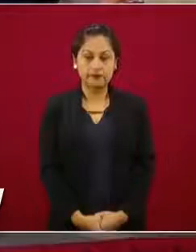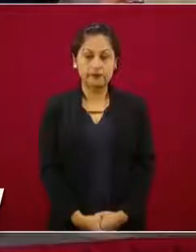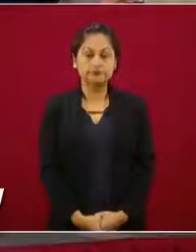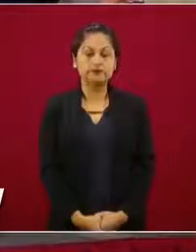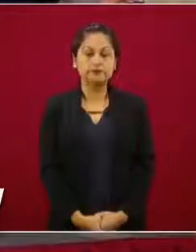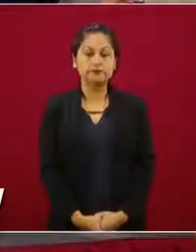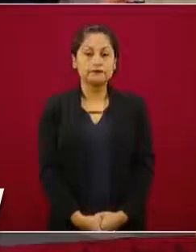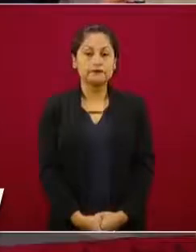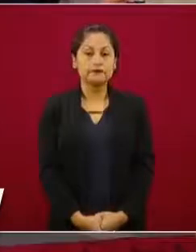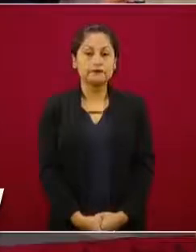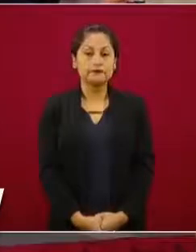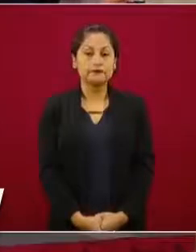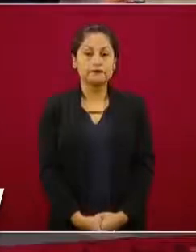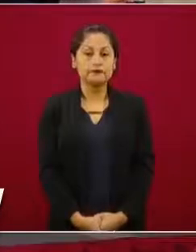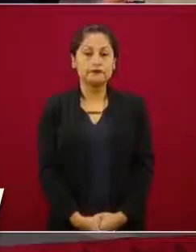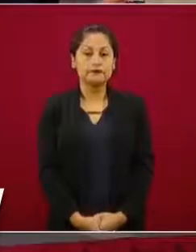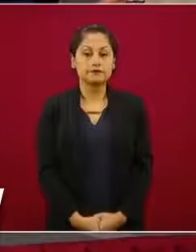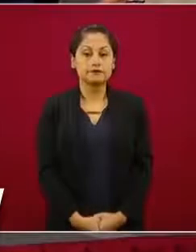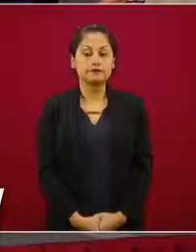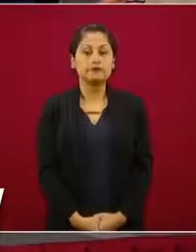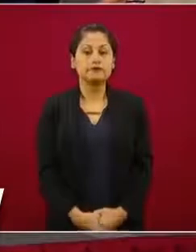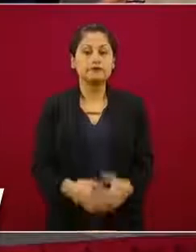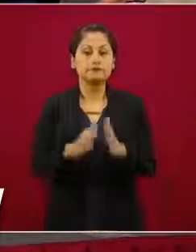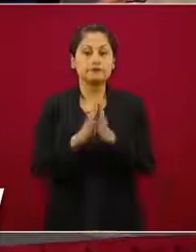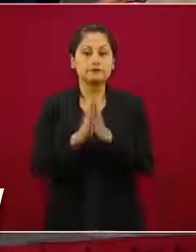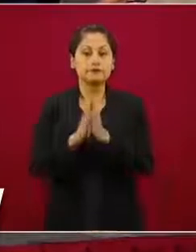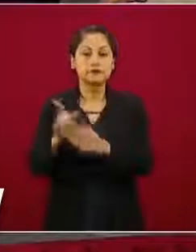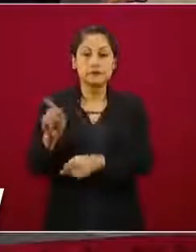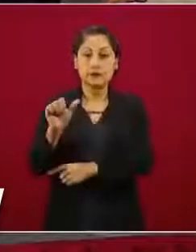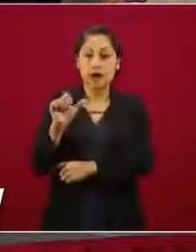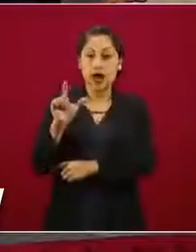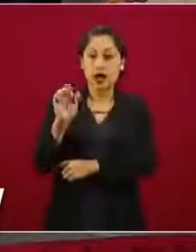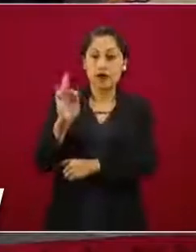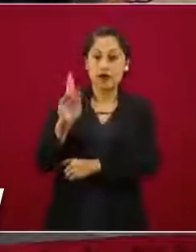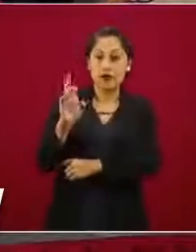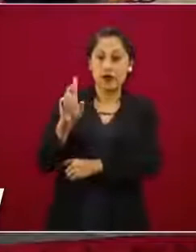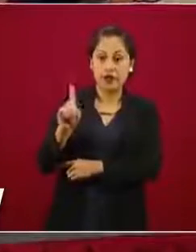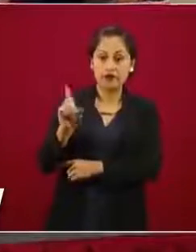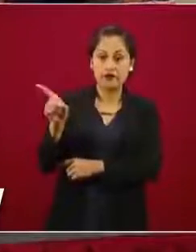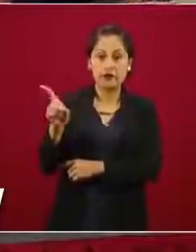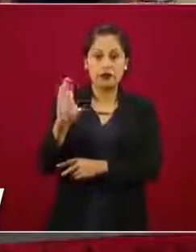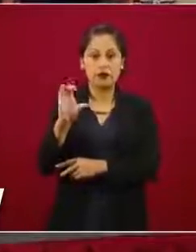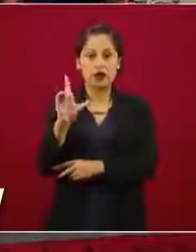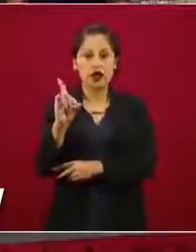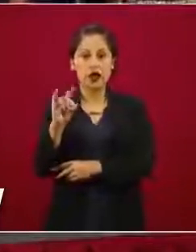Que sean testigos Alfredo y Claudia.